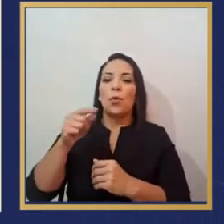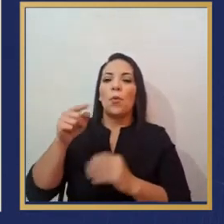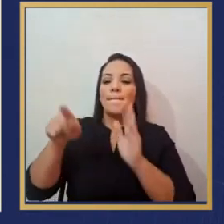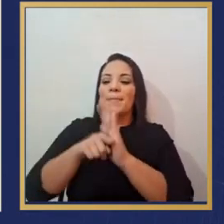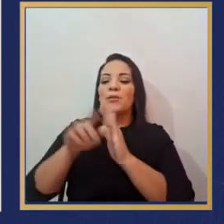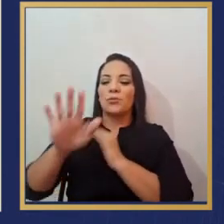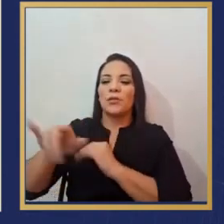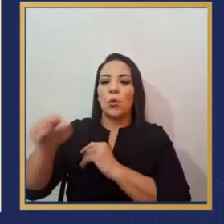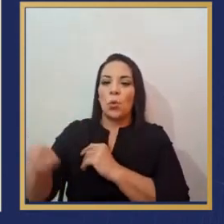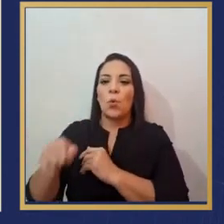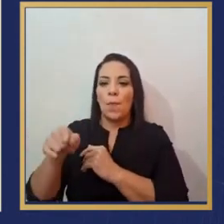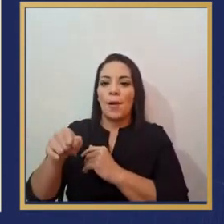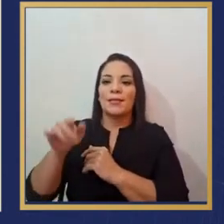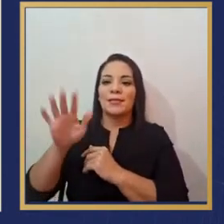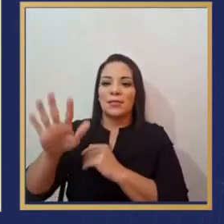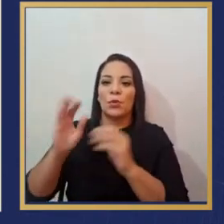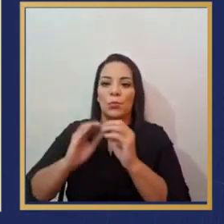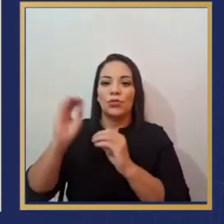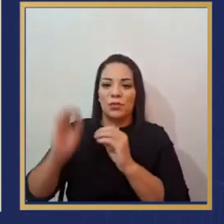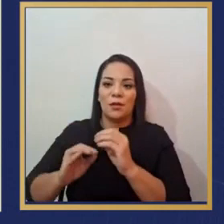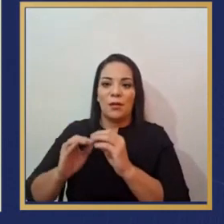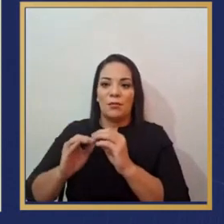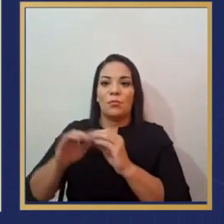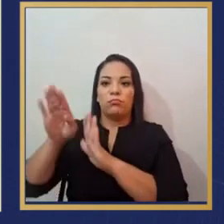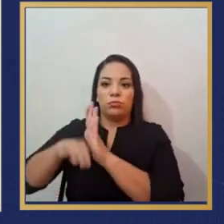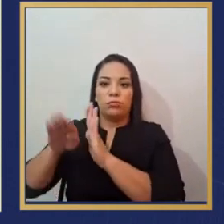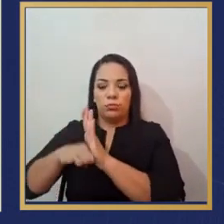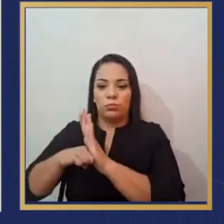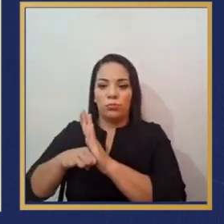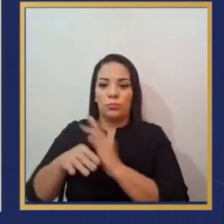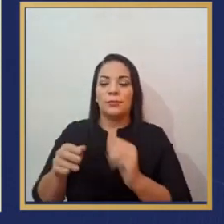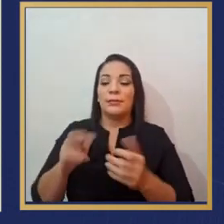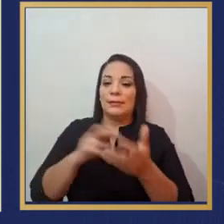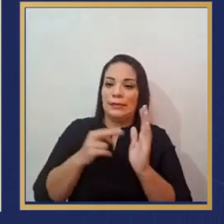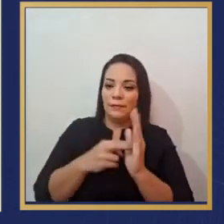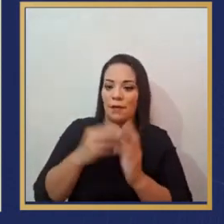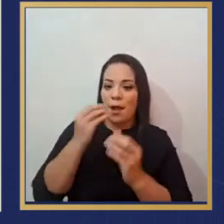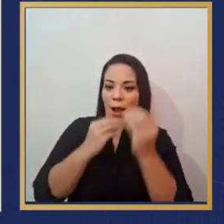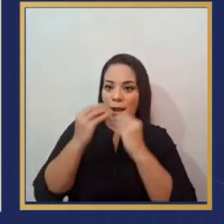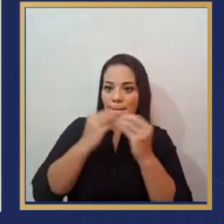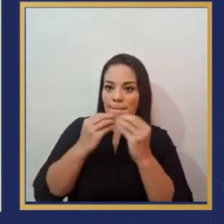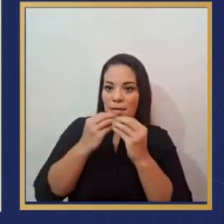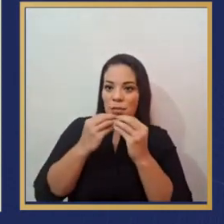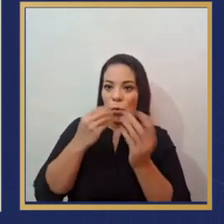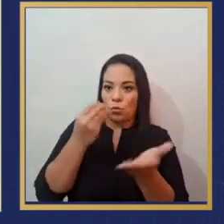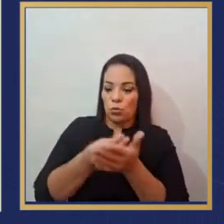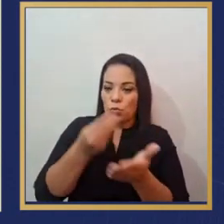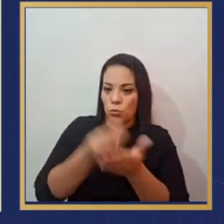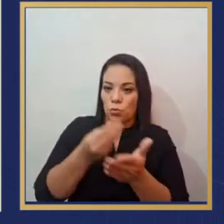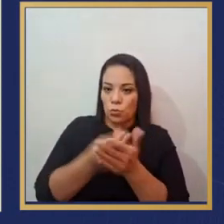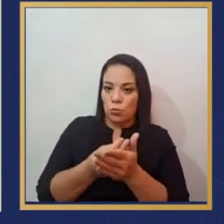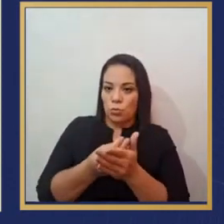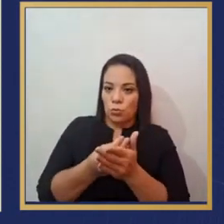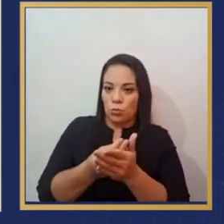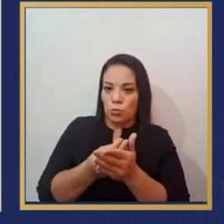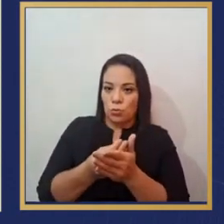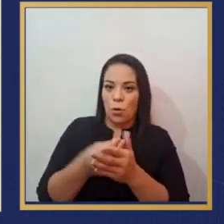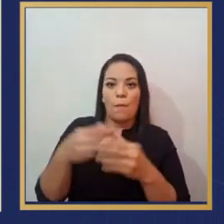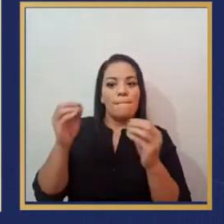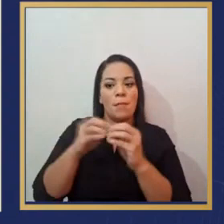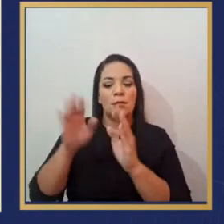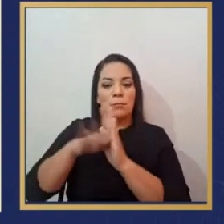,5 por ciento. O el rubro de alimentos le costaba a los costarricenses menos 5